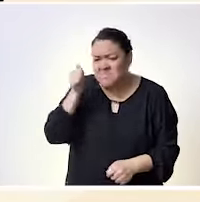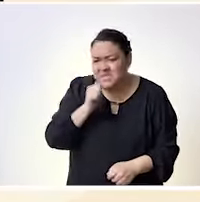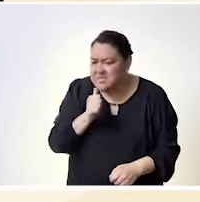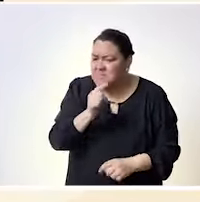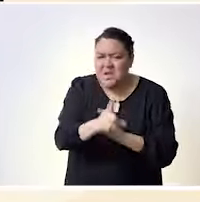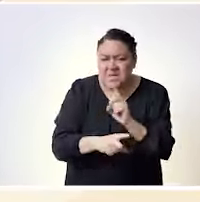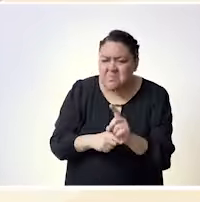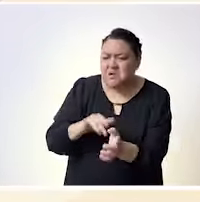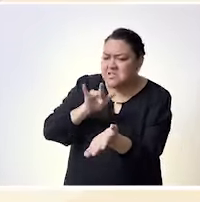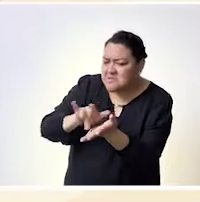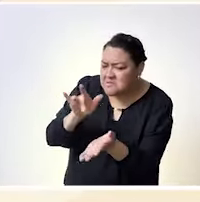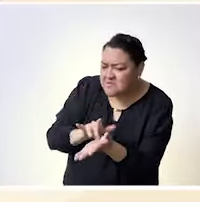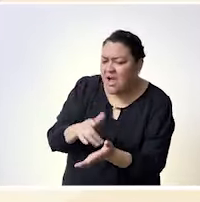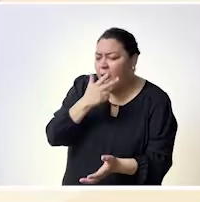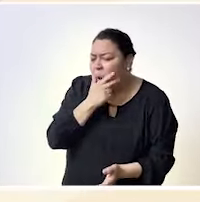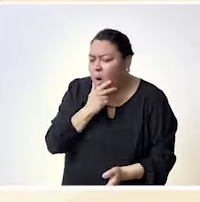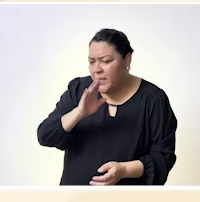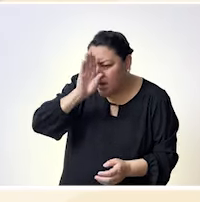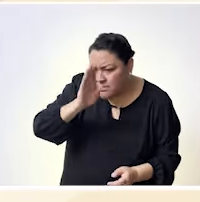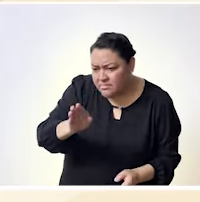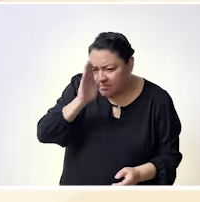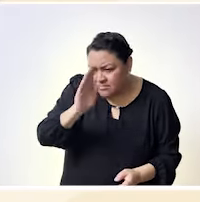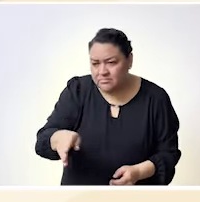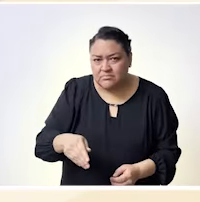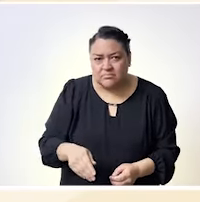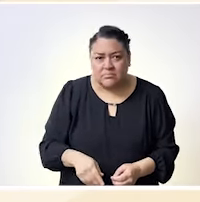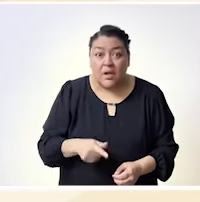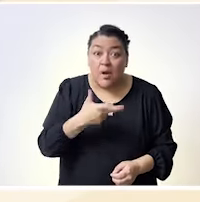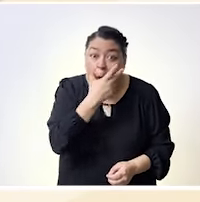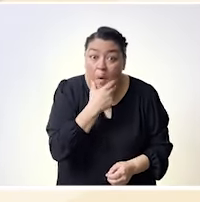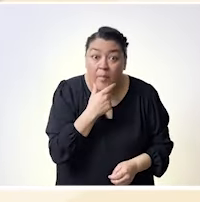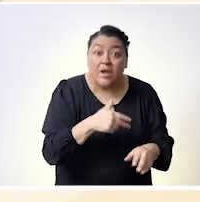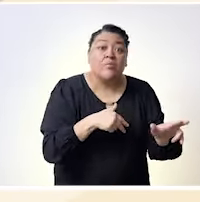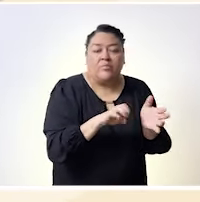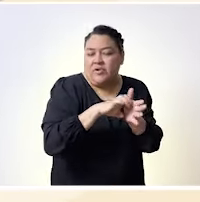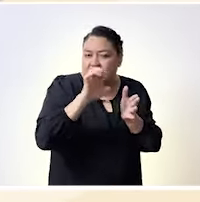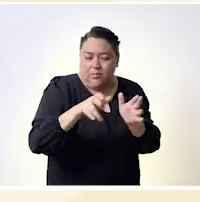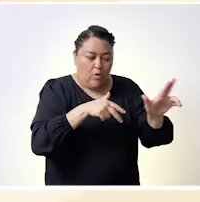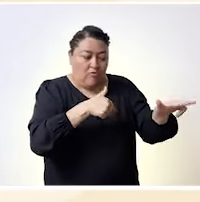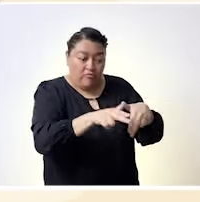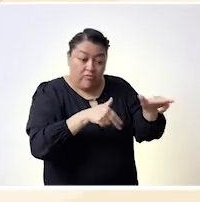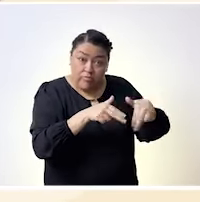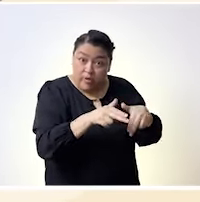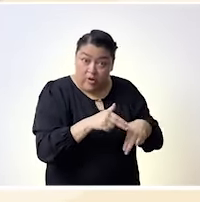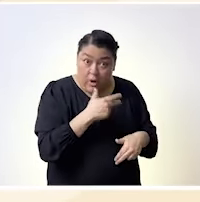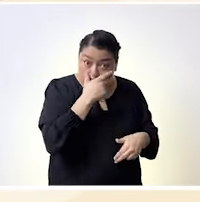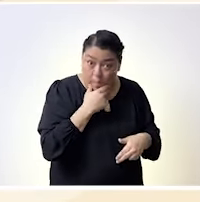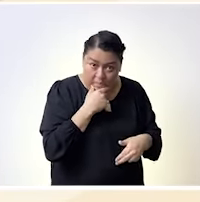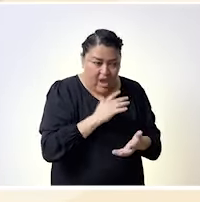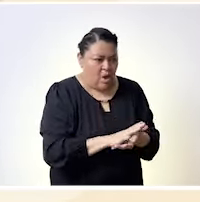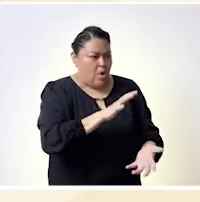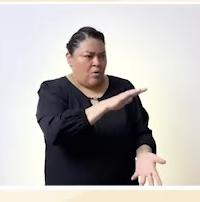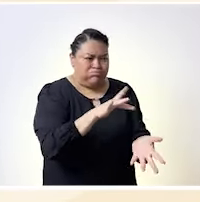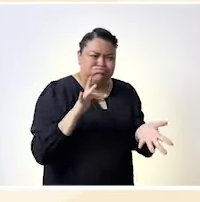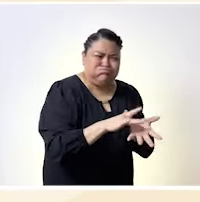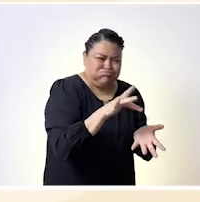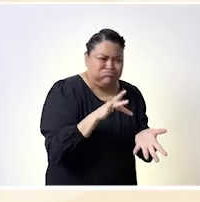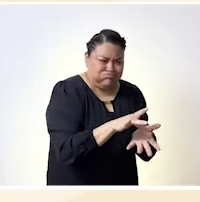entorno que existe. Muchísimas gracias por tus aportaciones, Yatsanya. Sin duda, el